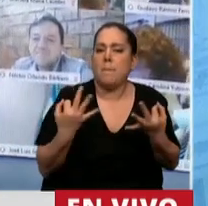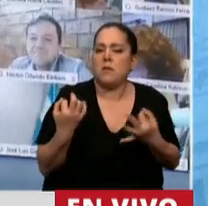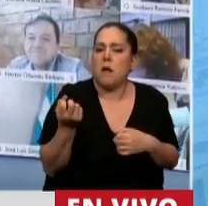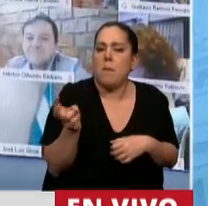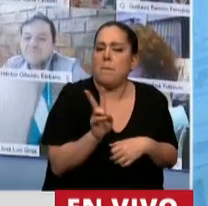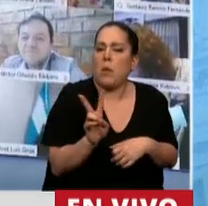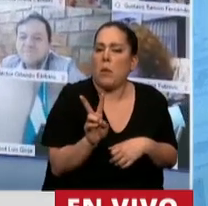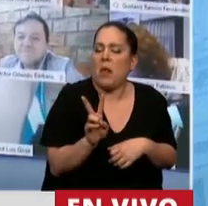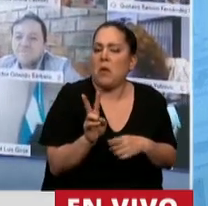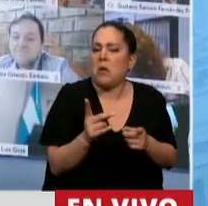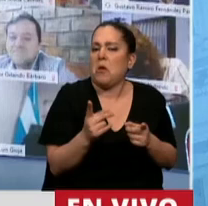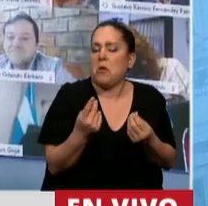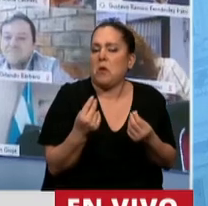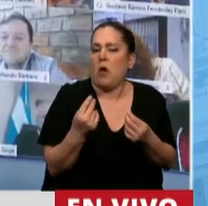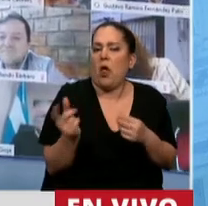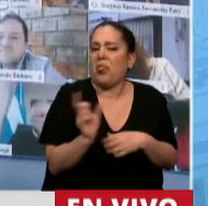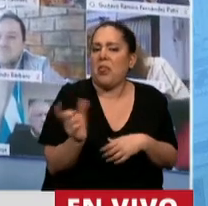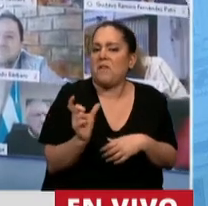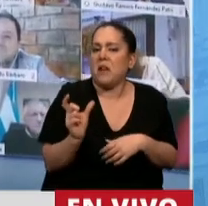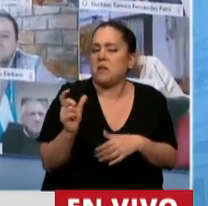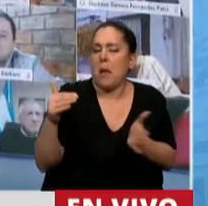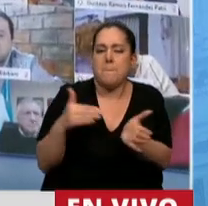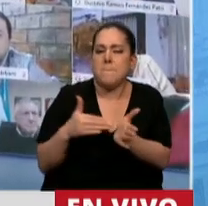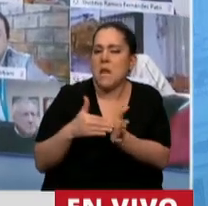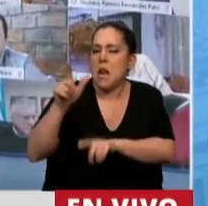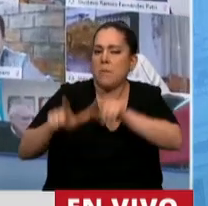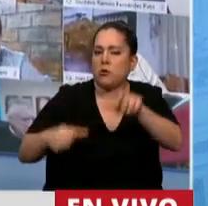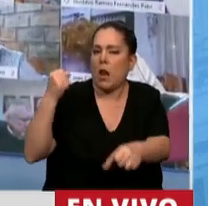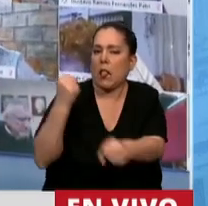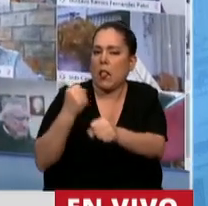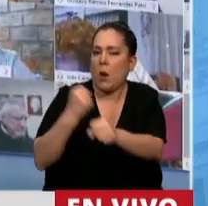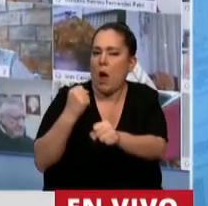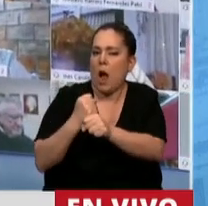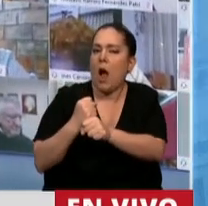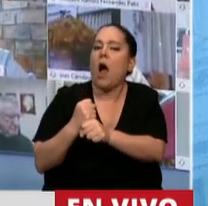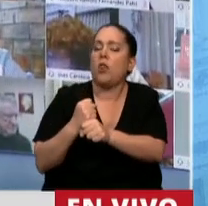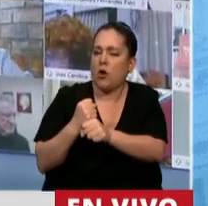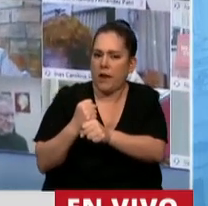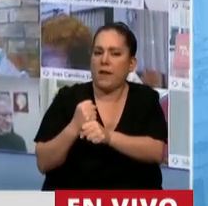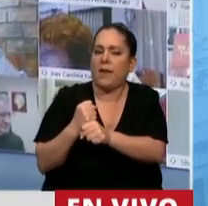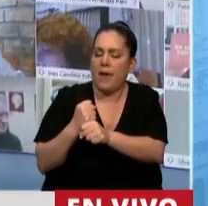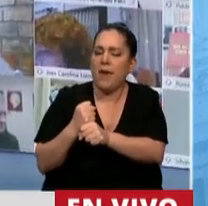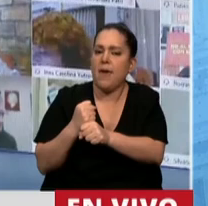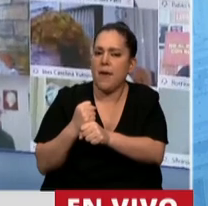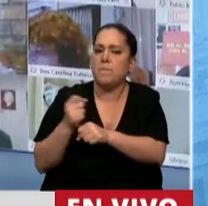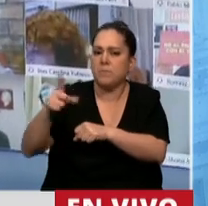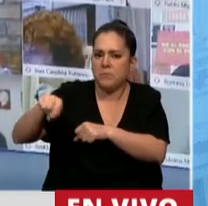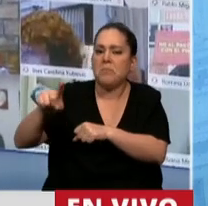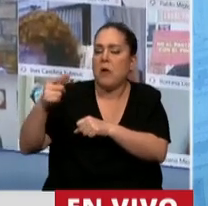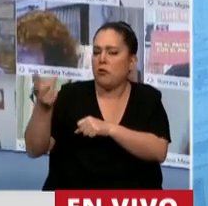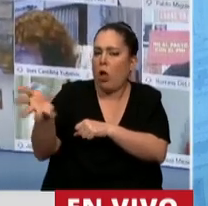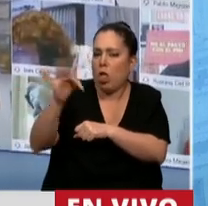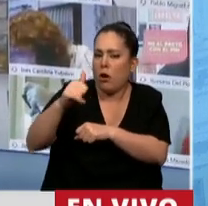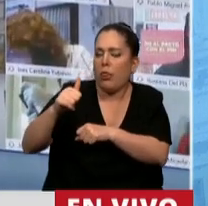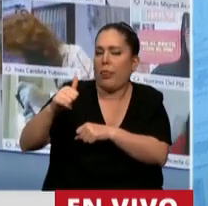ante cientos y miles de trabajadores que han sido exceptuados del decreto que circulan